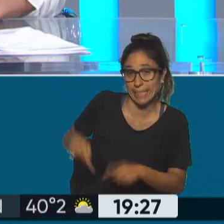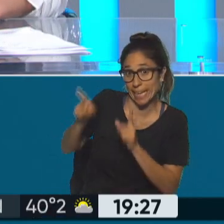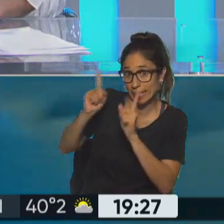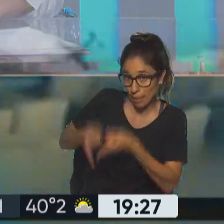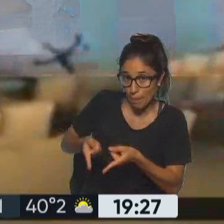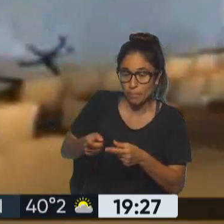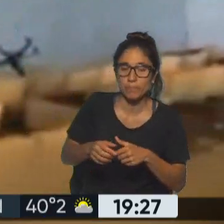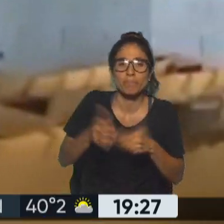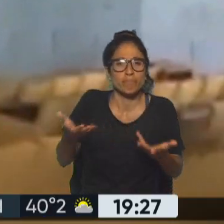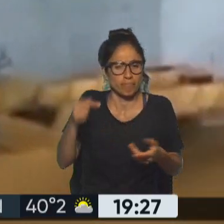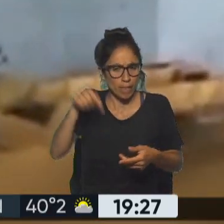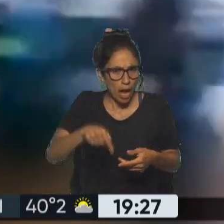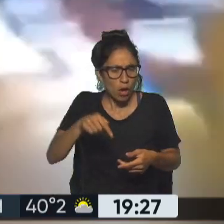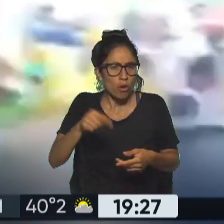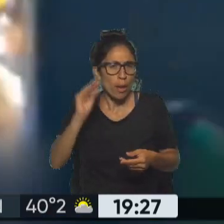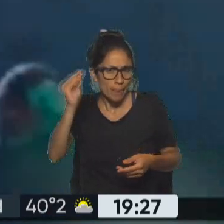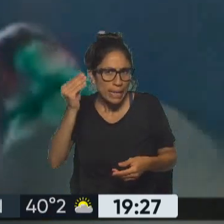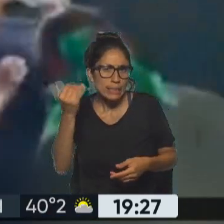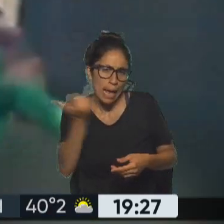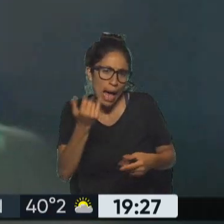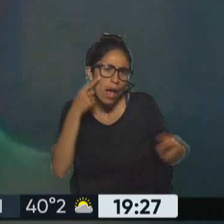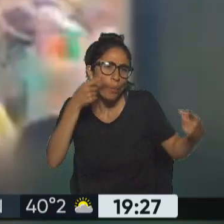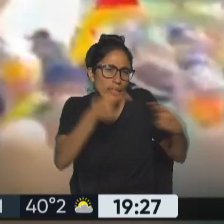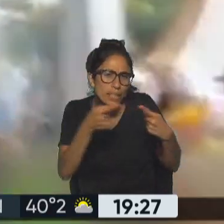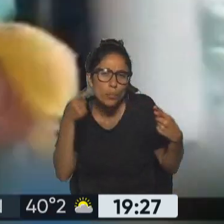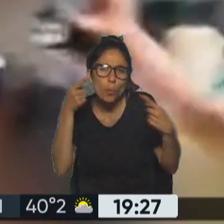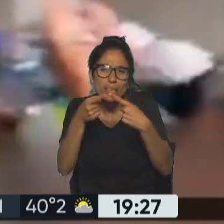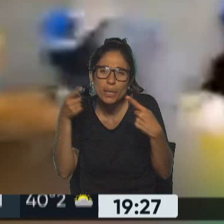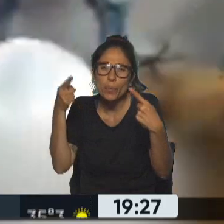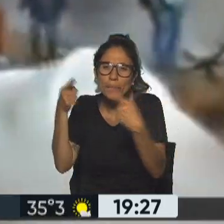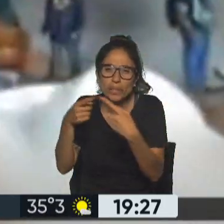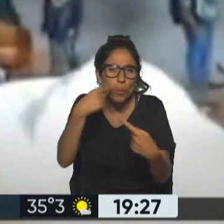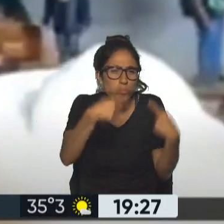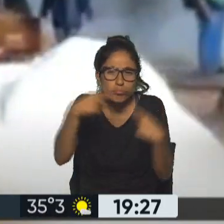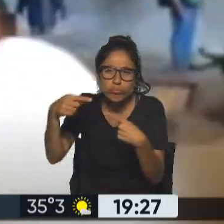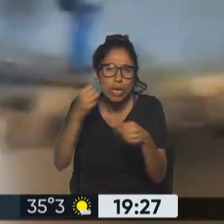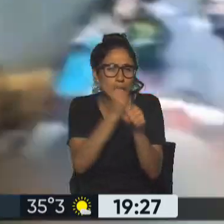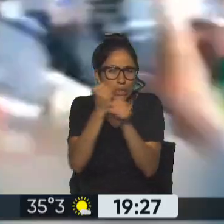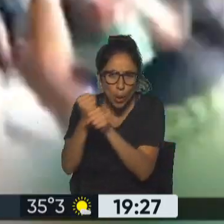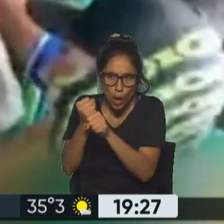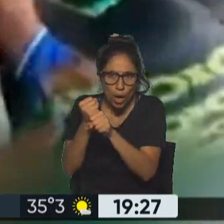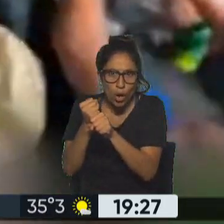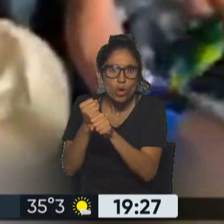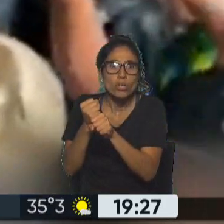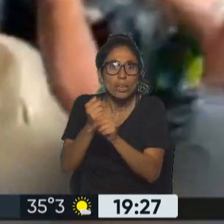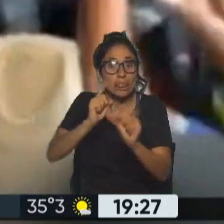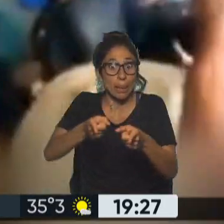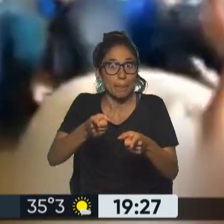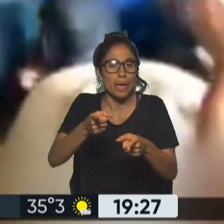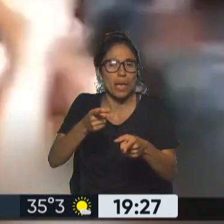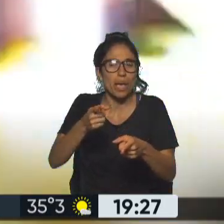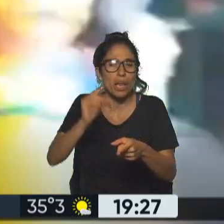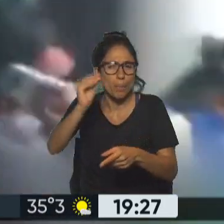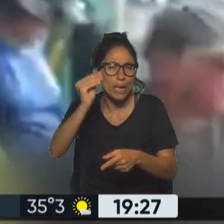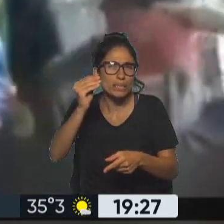y sobre todo que el planteo haya sido desde Brasil de plantear necesitamos un organismo necesitamos un bloque regional que